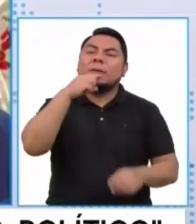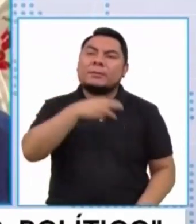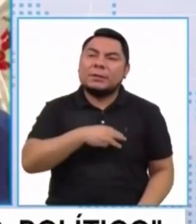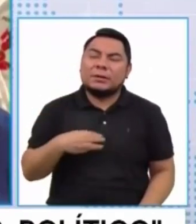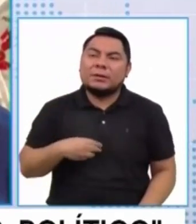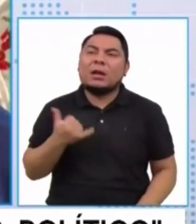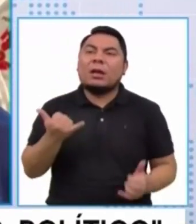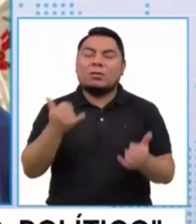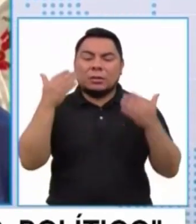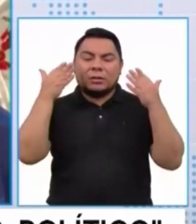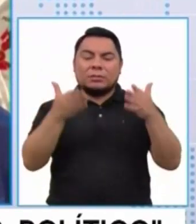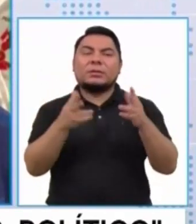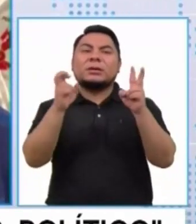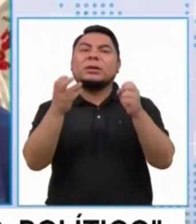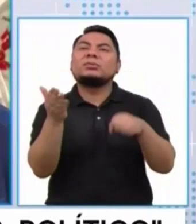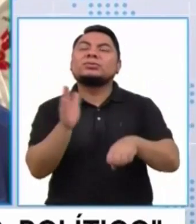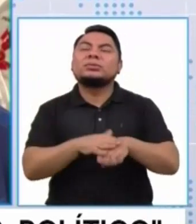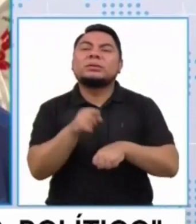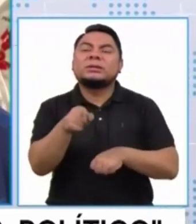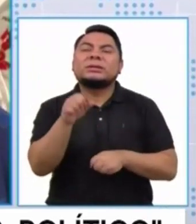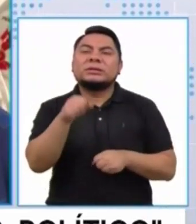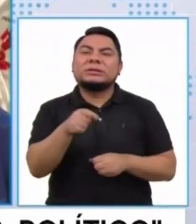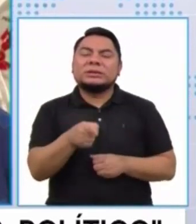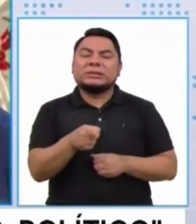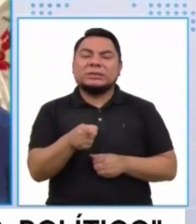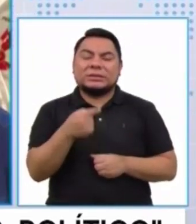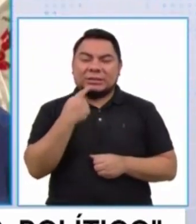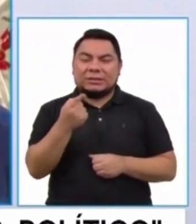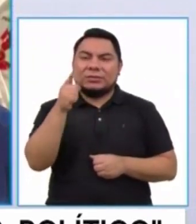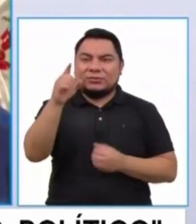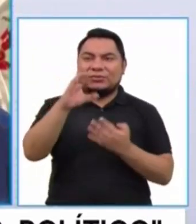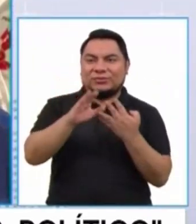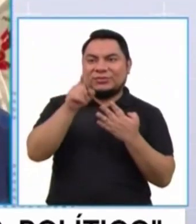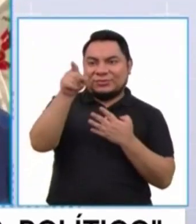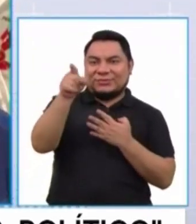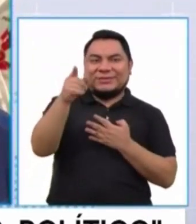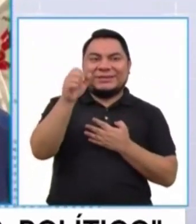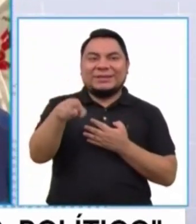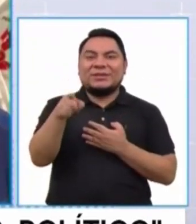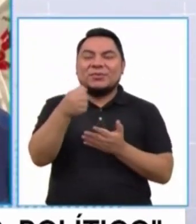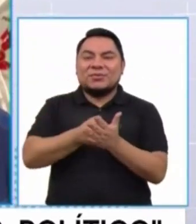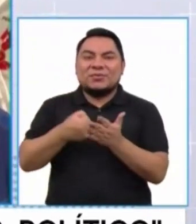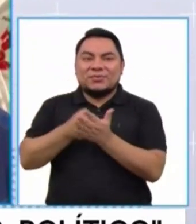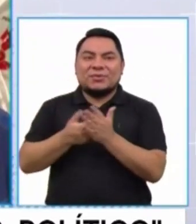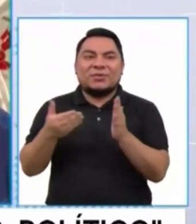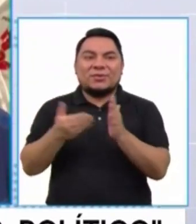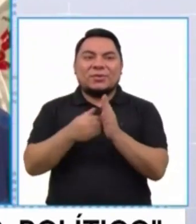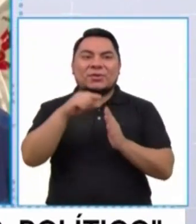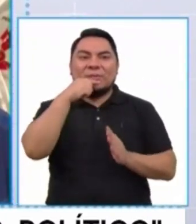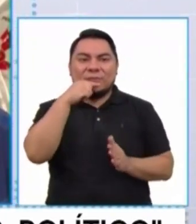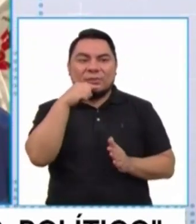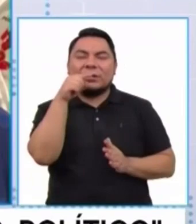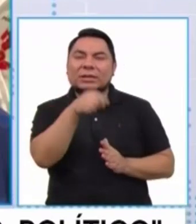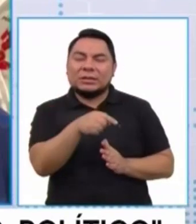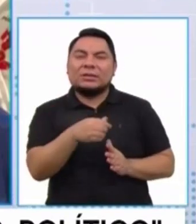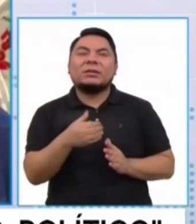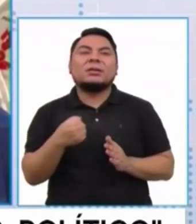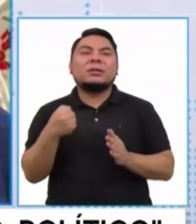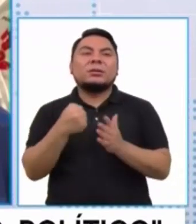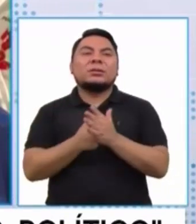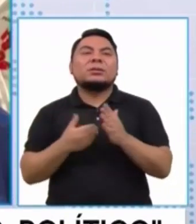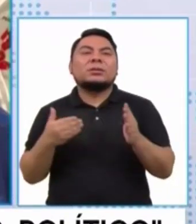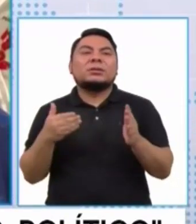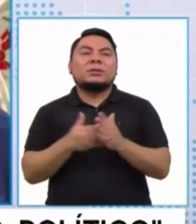vamos al tema central también y que la ha caracterizado. La lucha contra la violencia de género, la lucha contra la